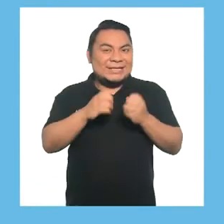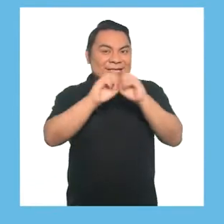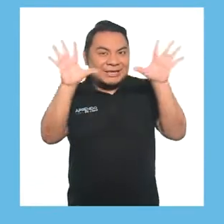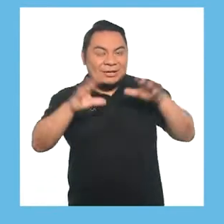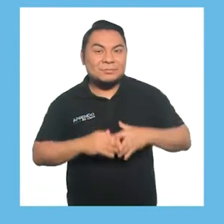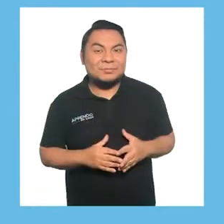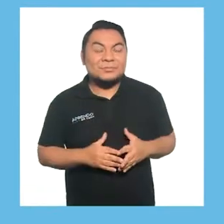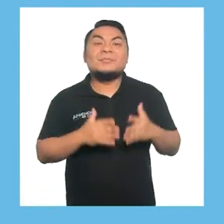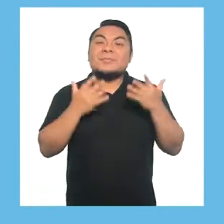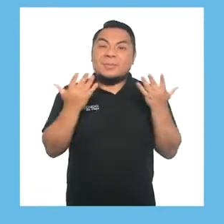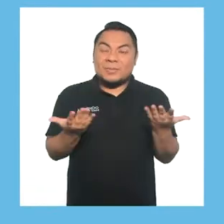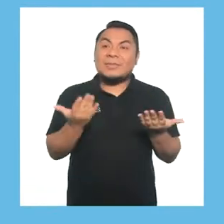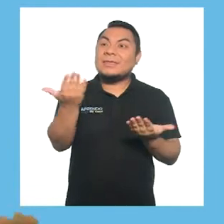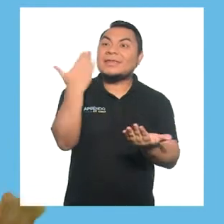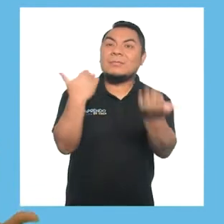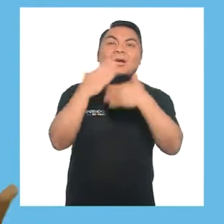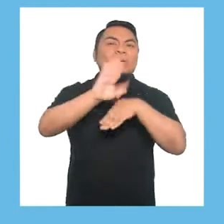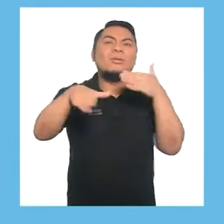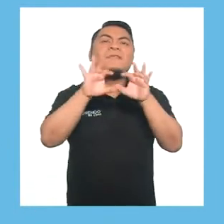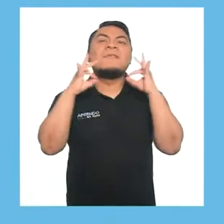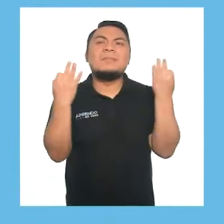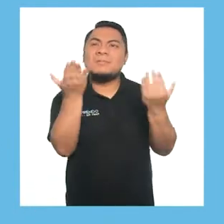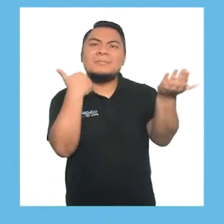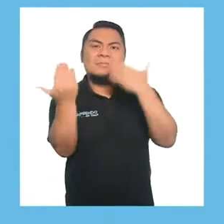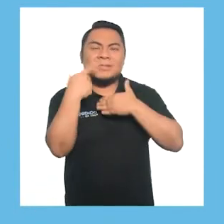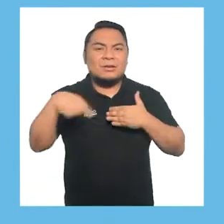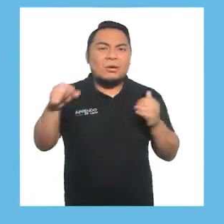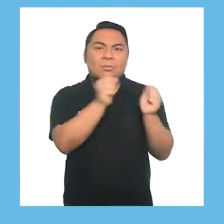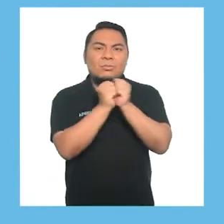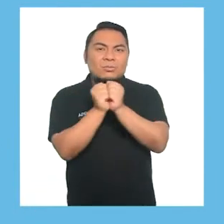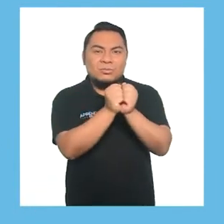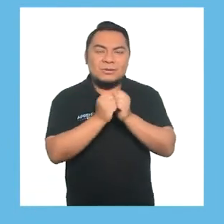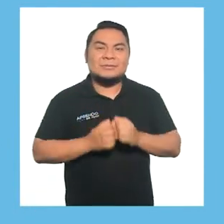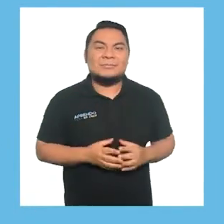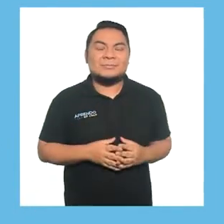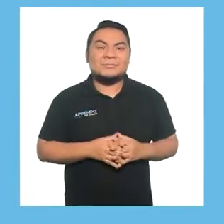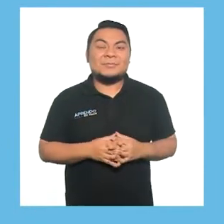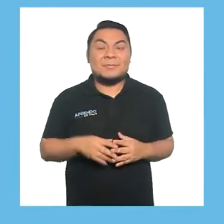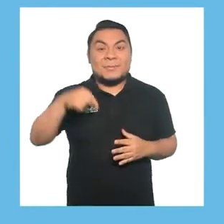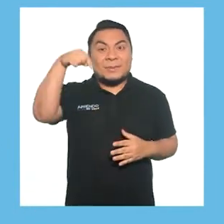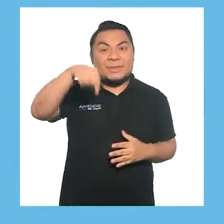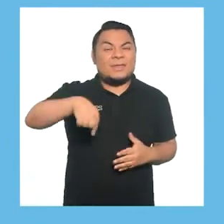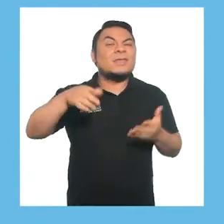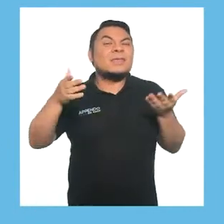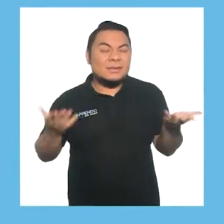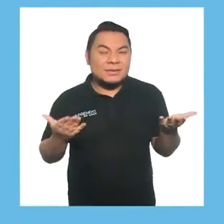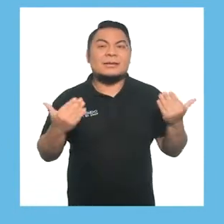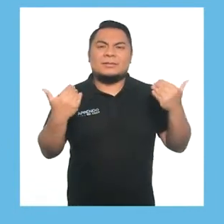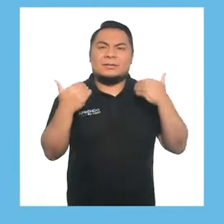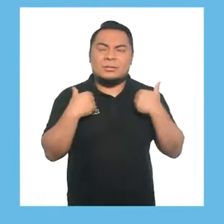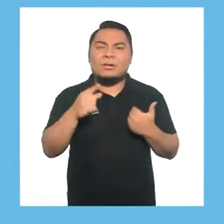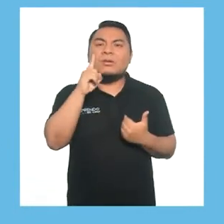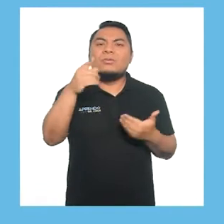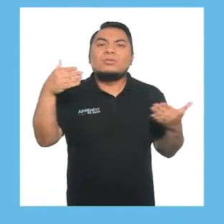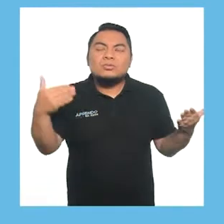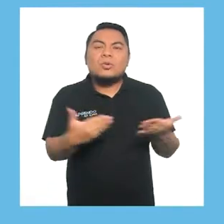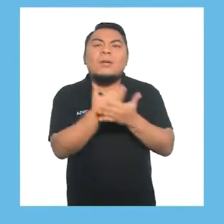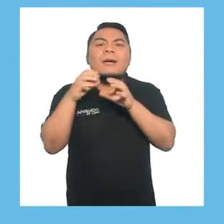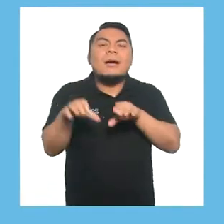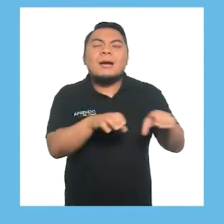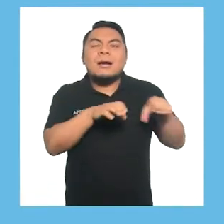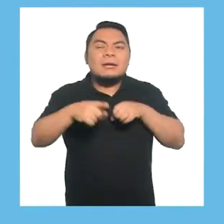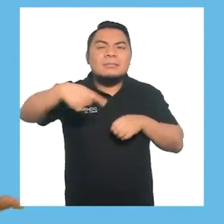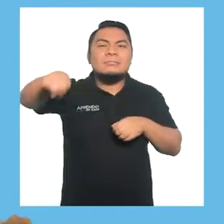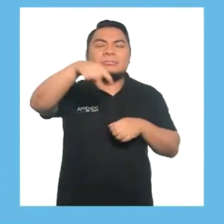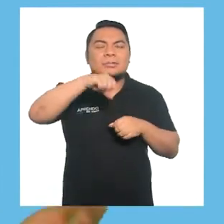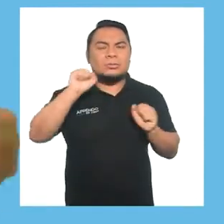episodio, así que llamen a toda la familia para que se unan. En esta ocasión tenemos una nueva